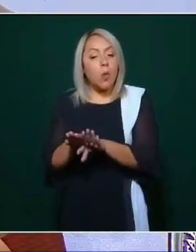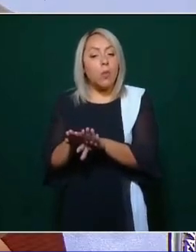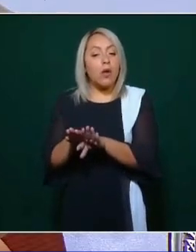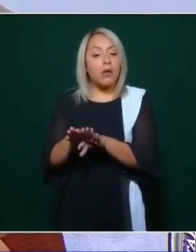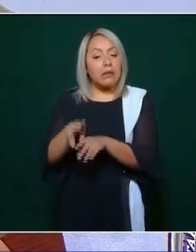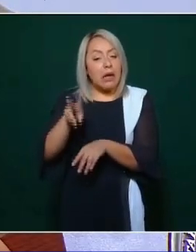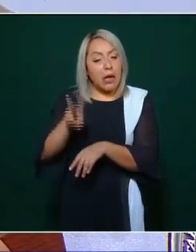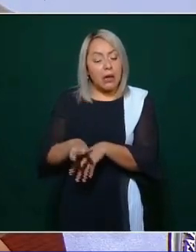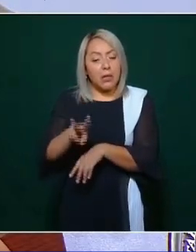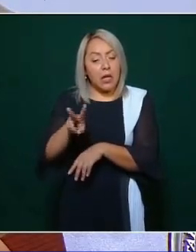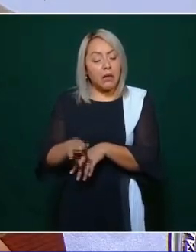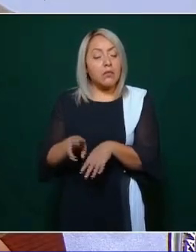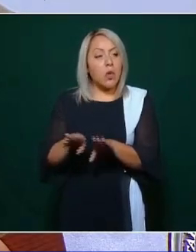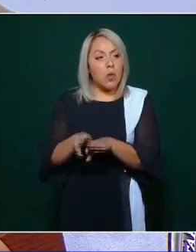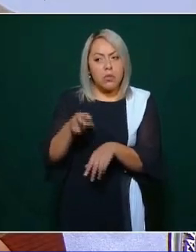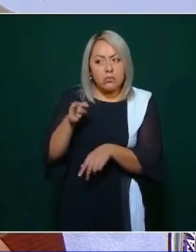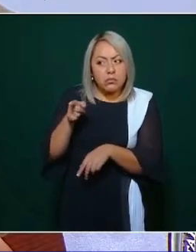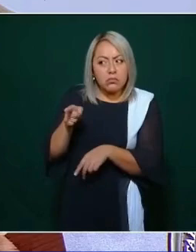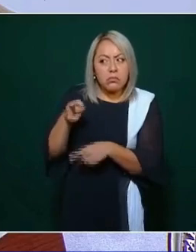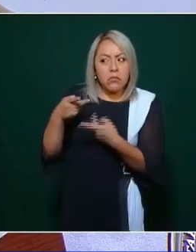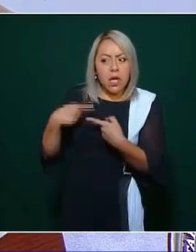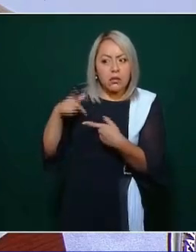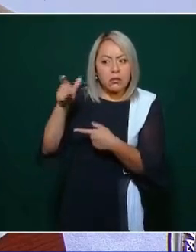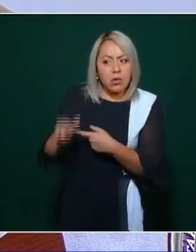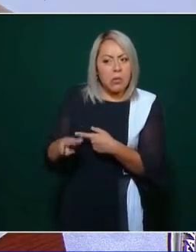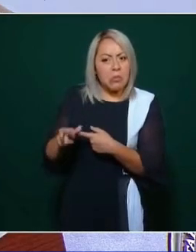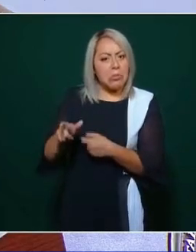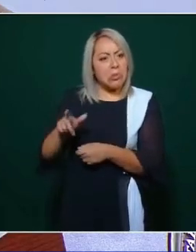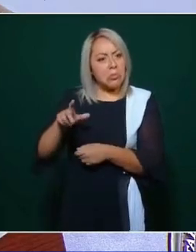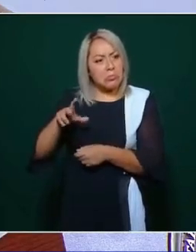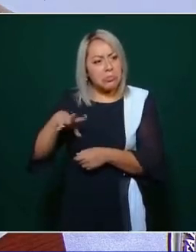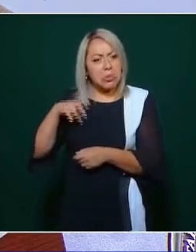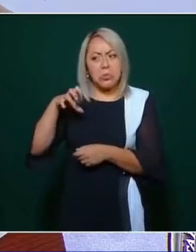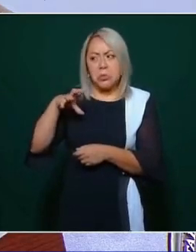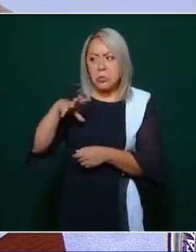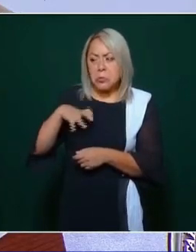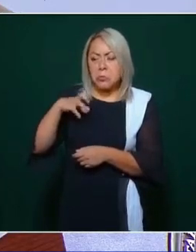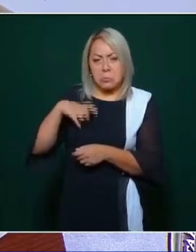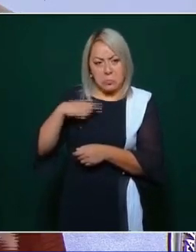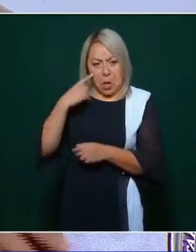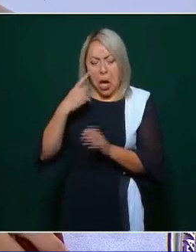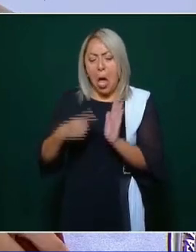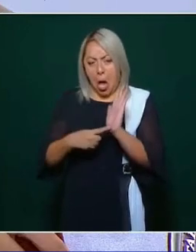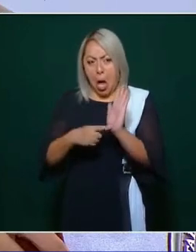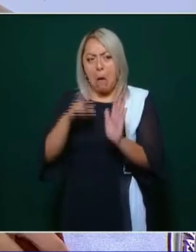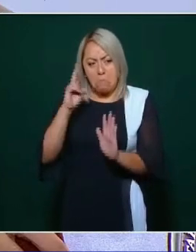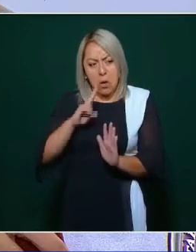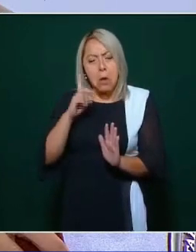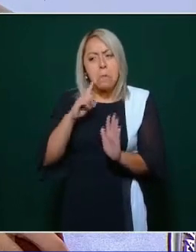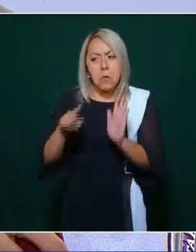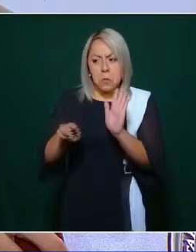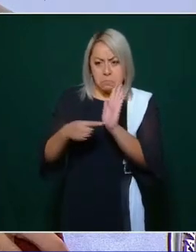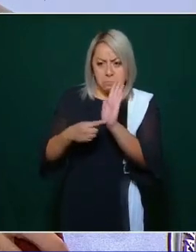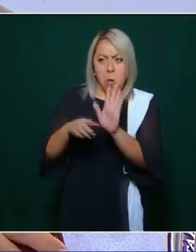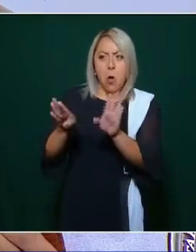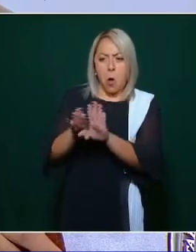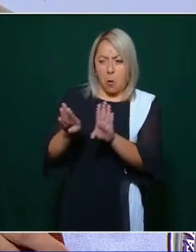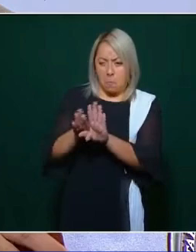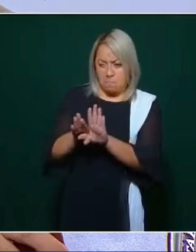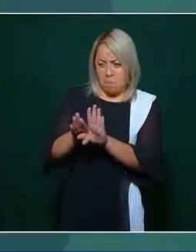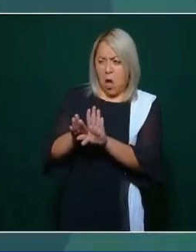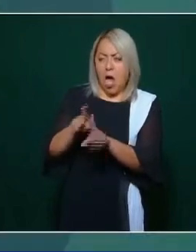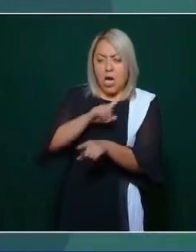constancia de cómo él lucha en contra de la dictadura porfirista,